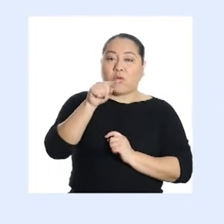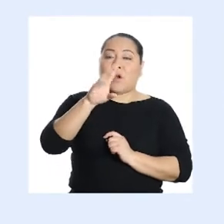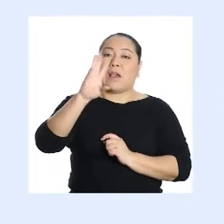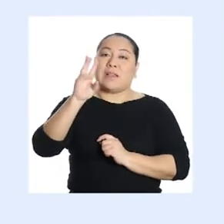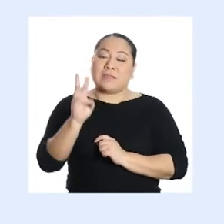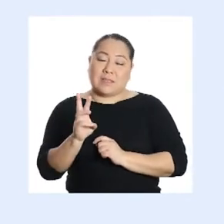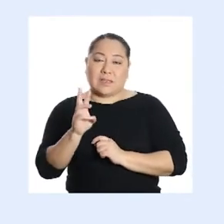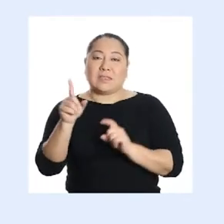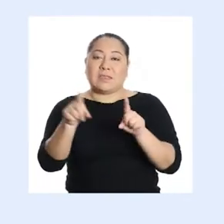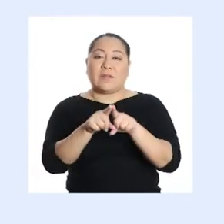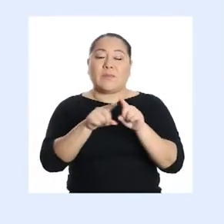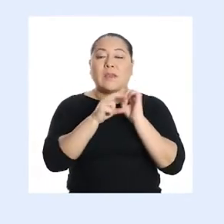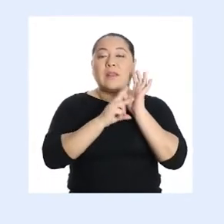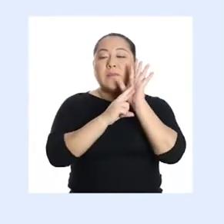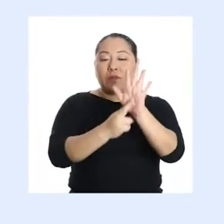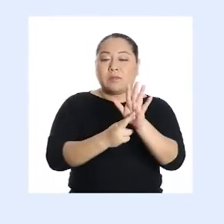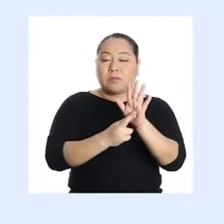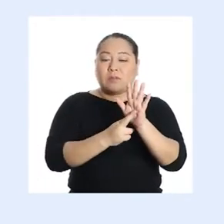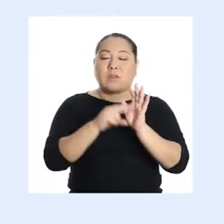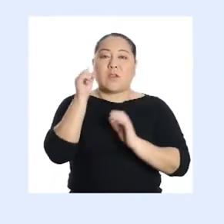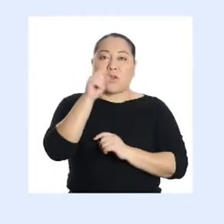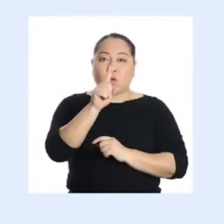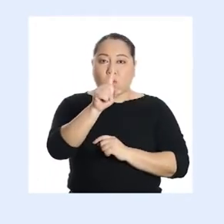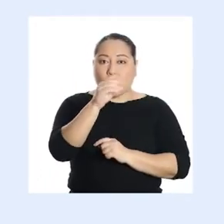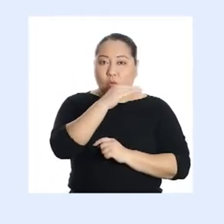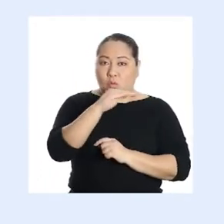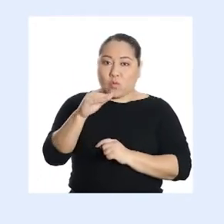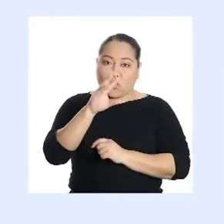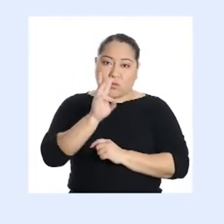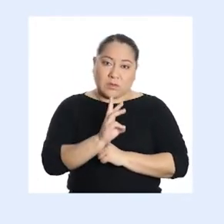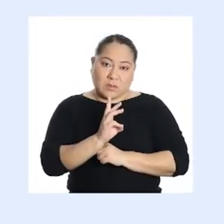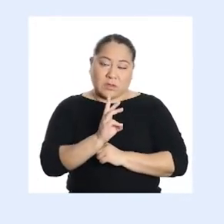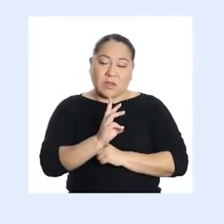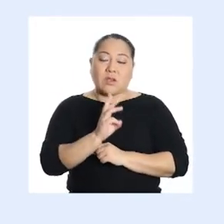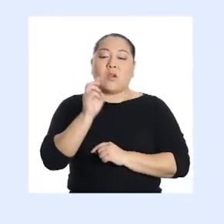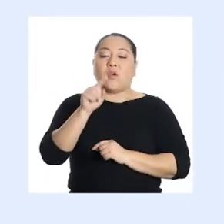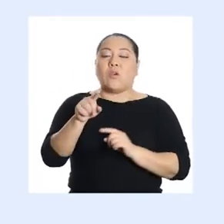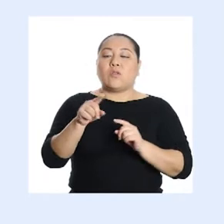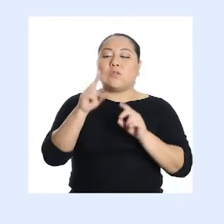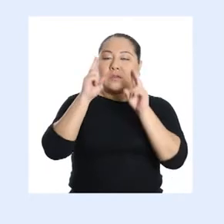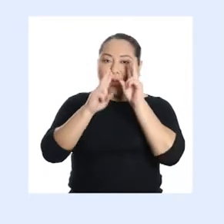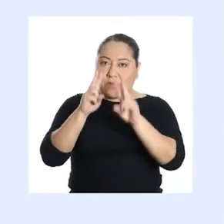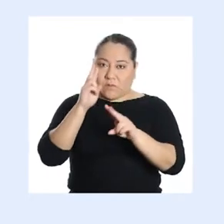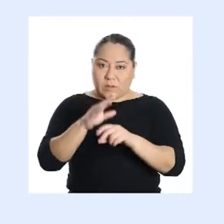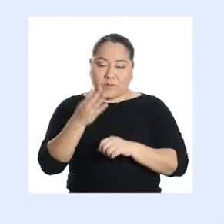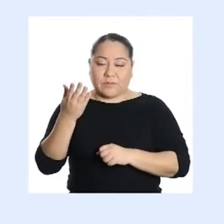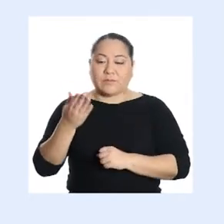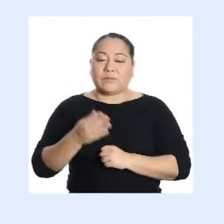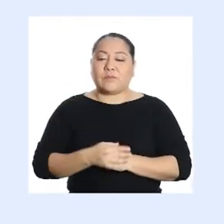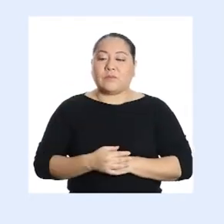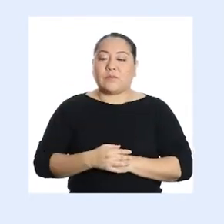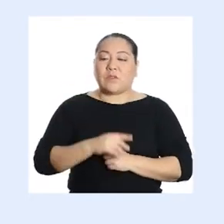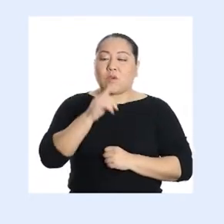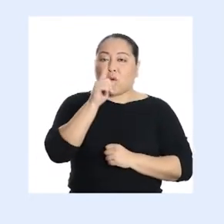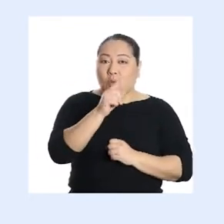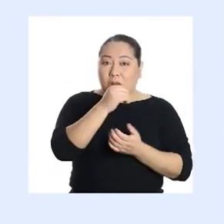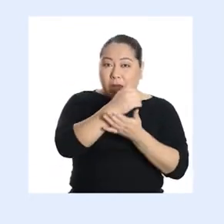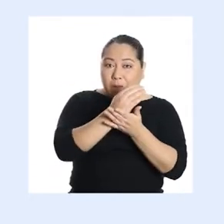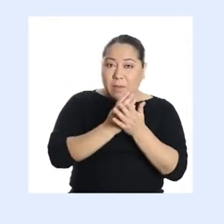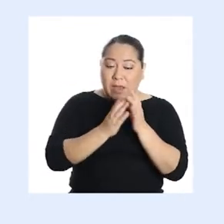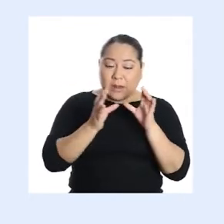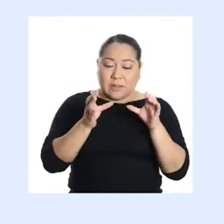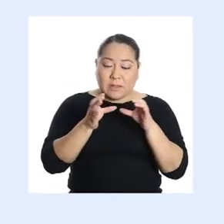que también podemos representar mediante una fracción 1 sexto, se interpreta así. Un